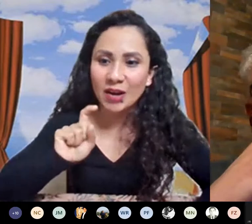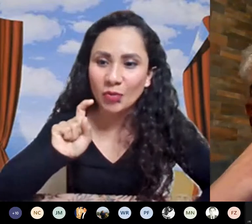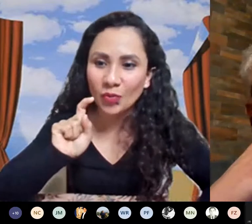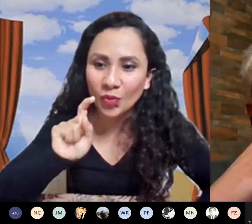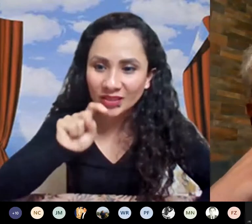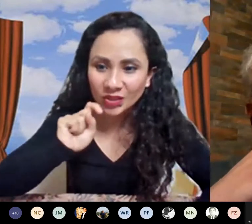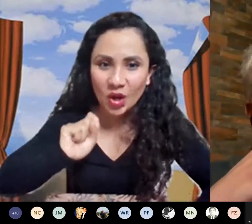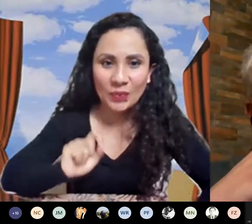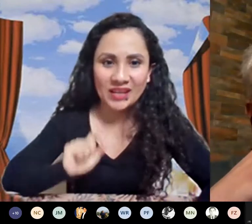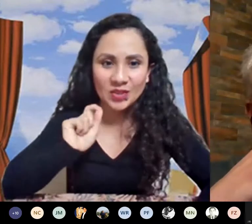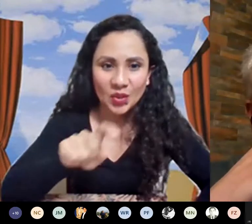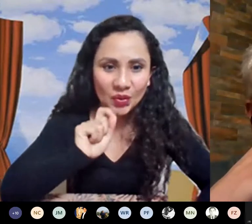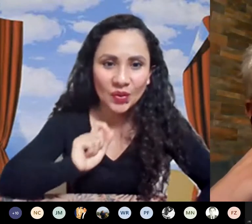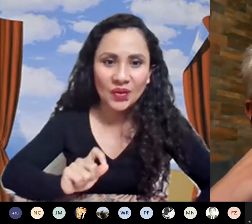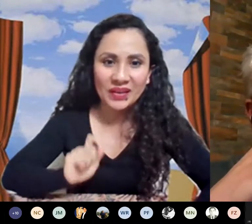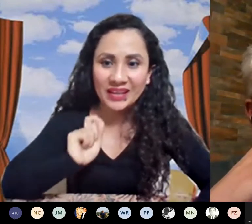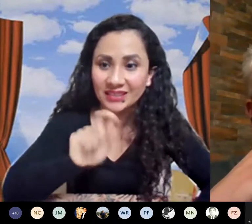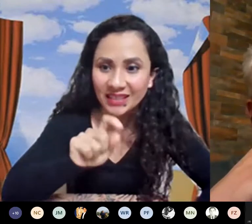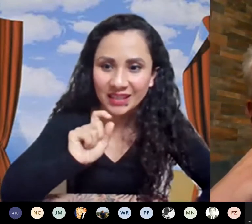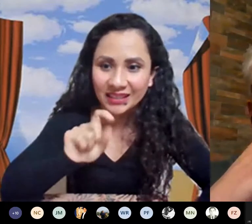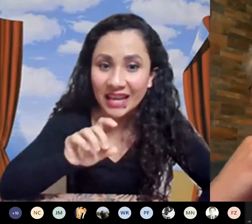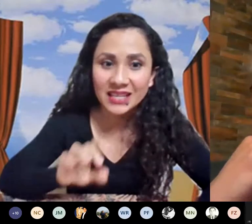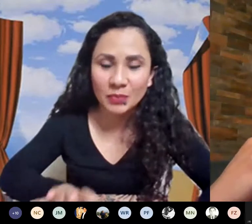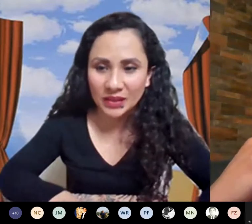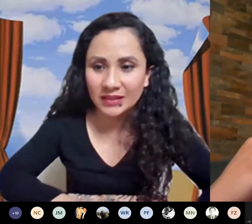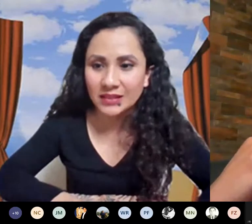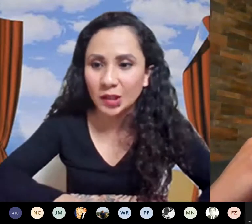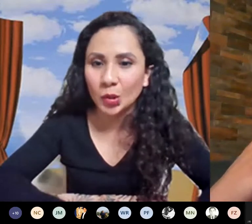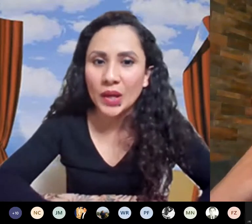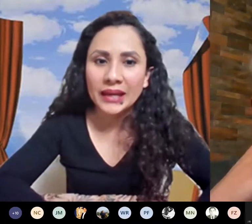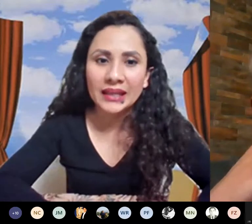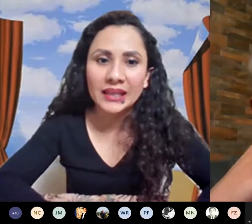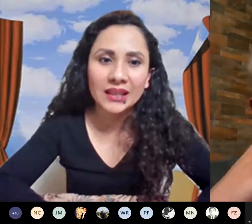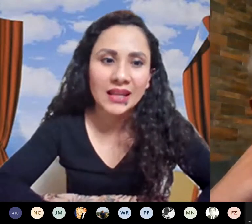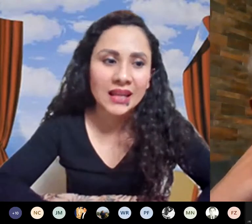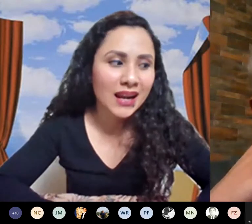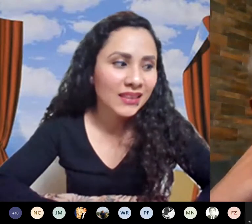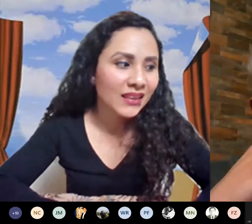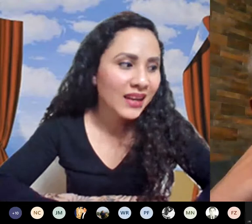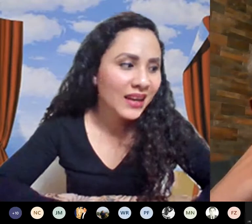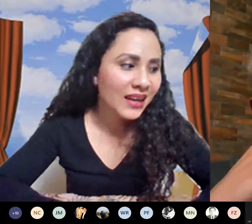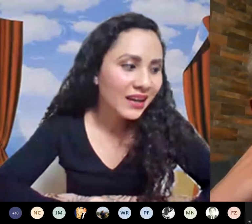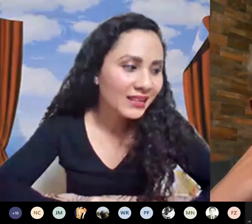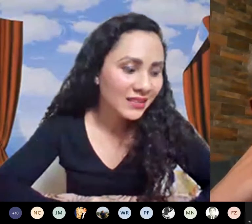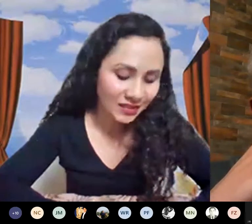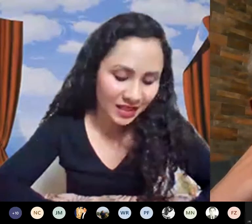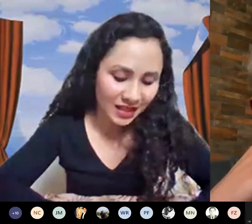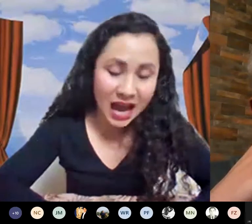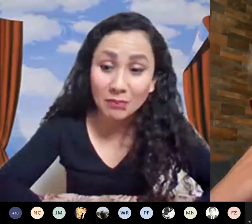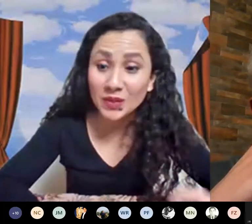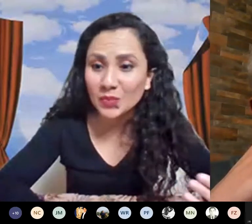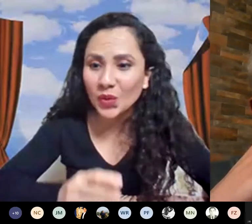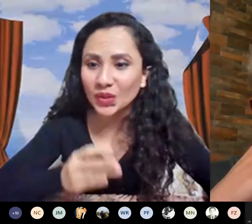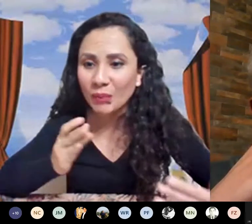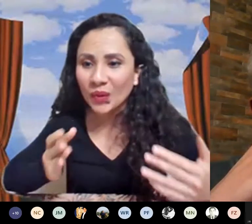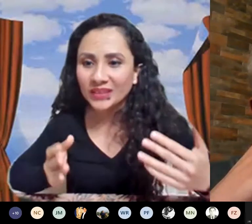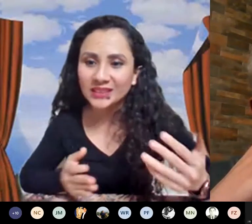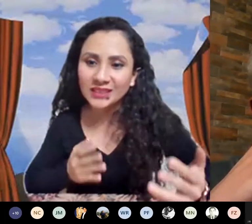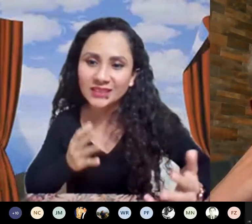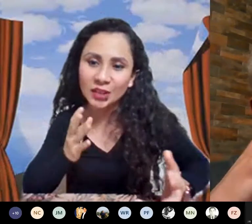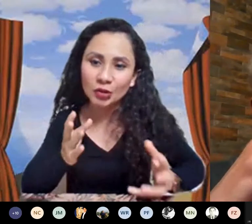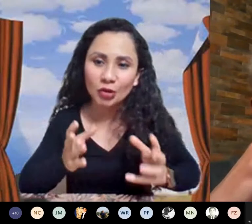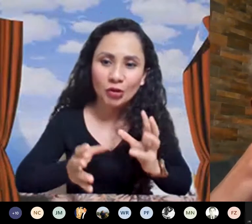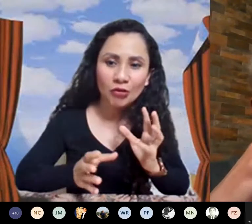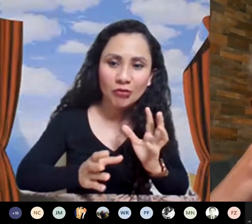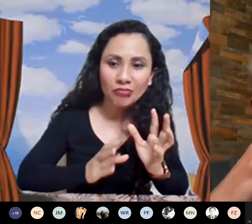hace sea una sola operación no este detalles por el estilo y de tratar de este al mismo tiempo